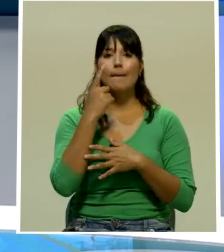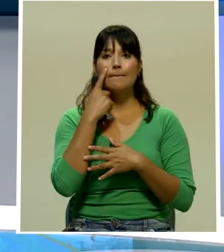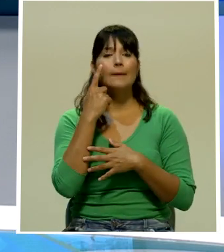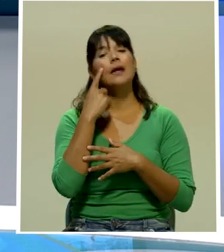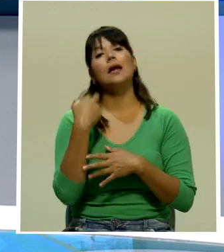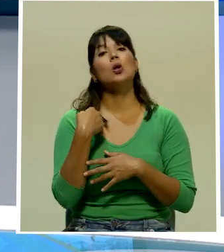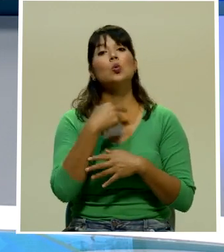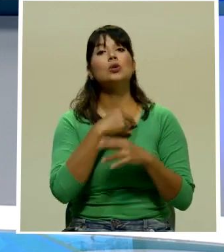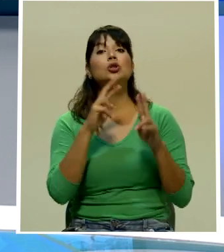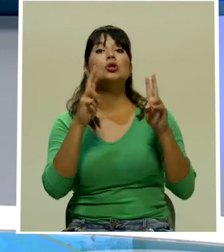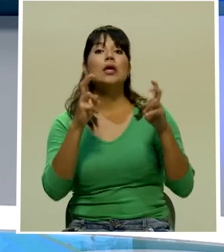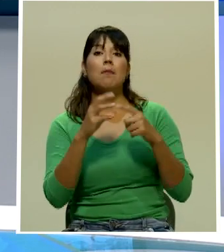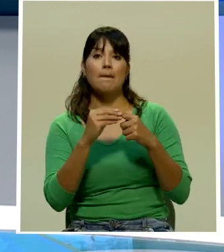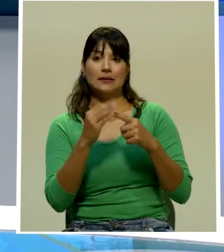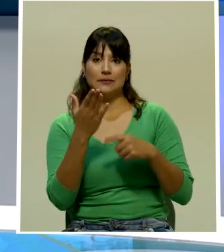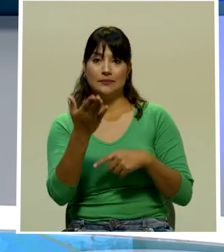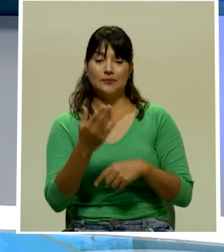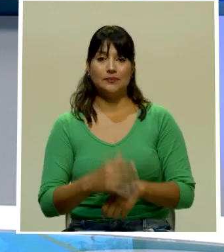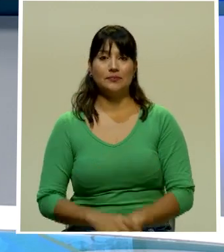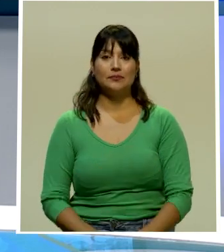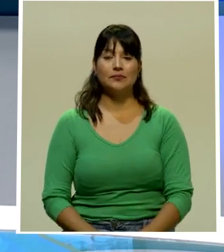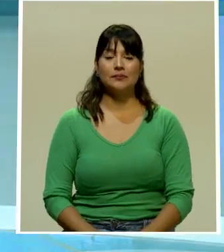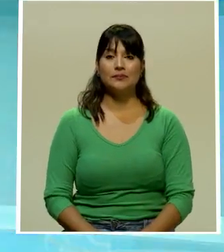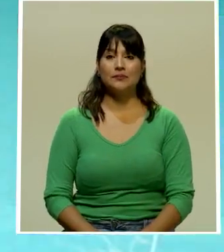nuestros titulares. Adelante.